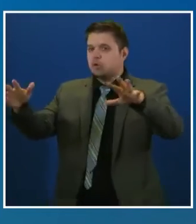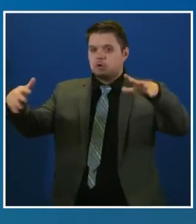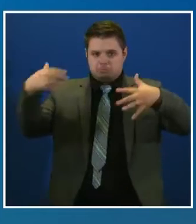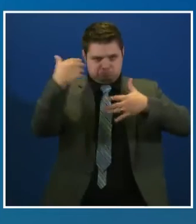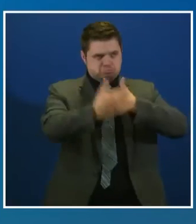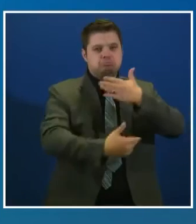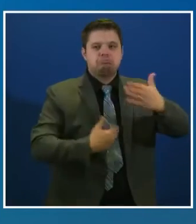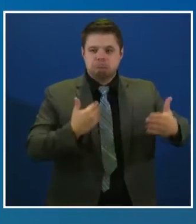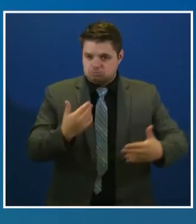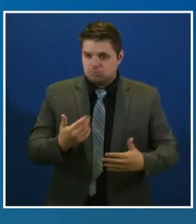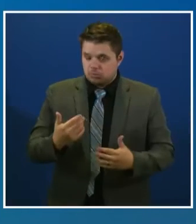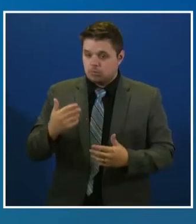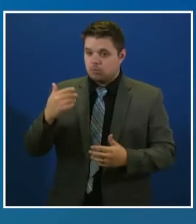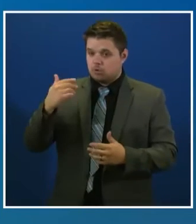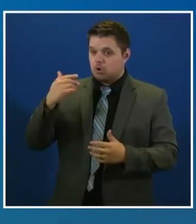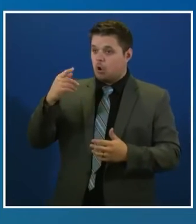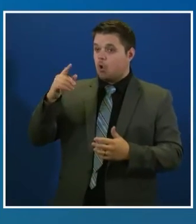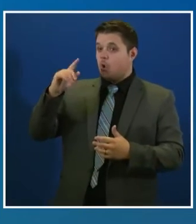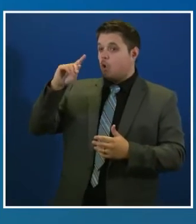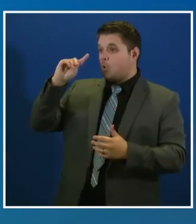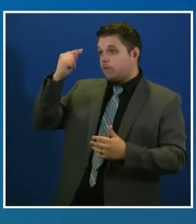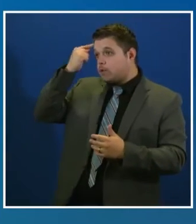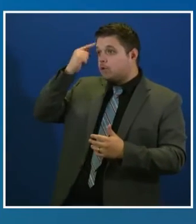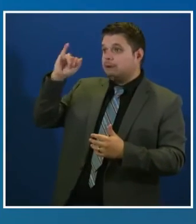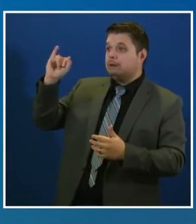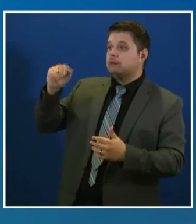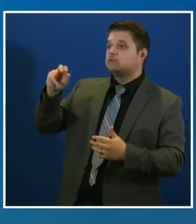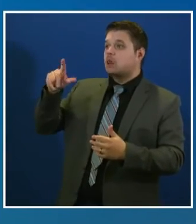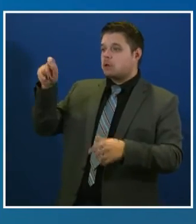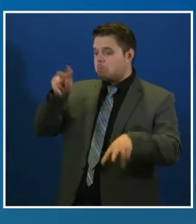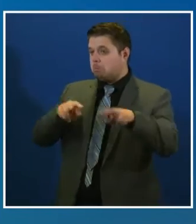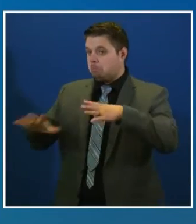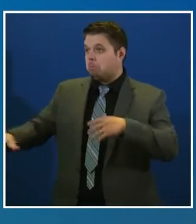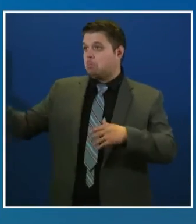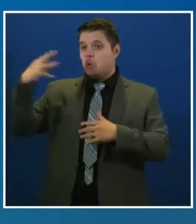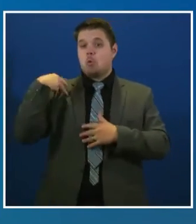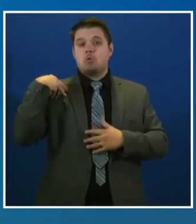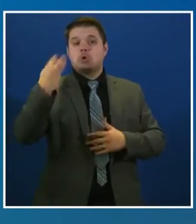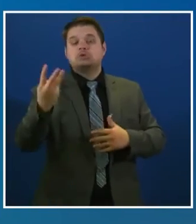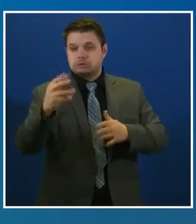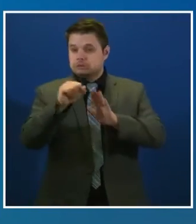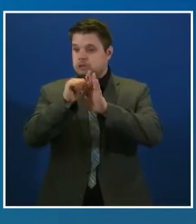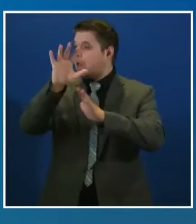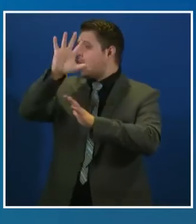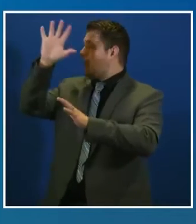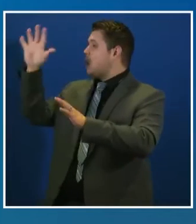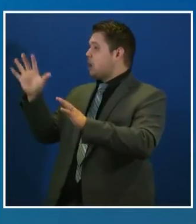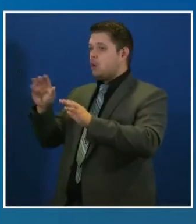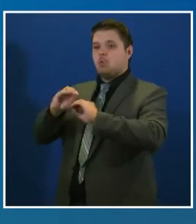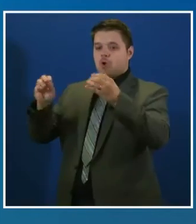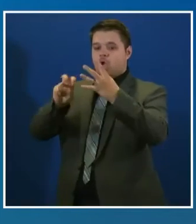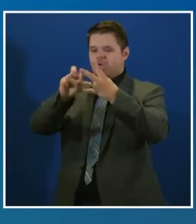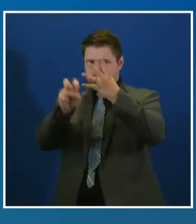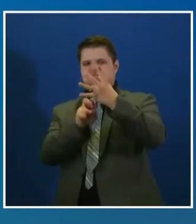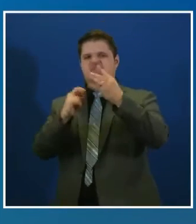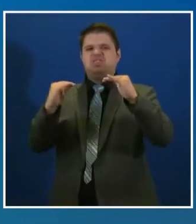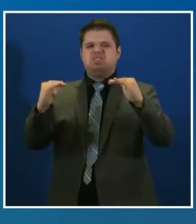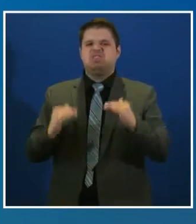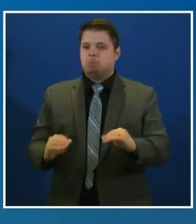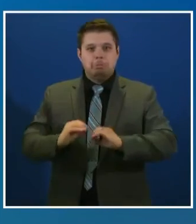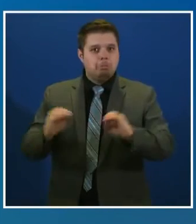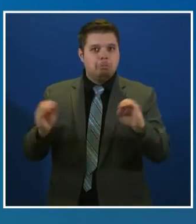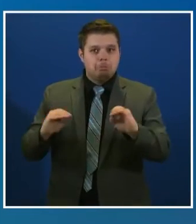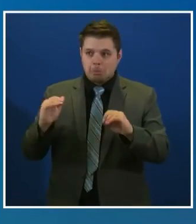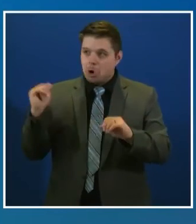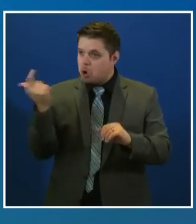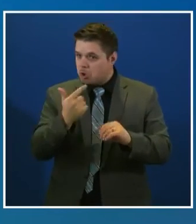volverá a la fase 1. Por eso les recuerdo rápidamente lo que es la fase 2. Nuestros restaurantes pueden volver a atender a los